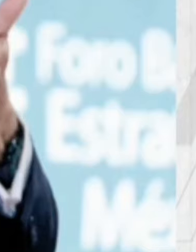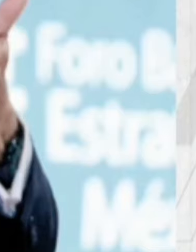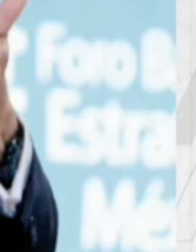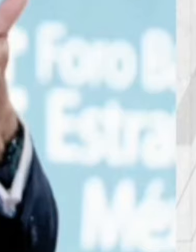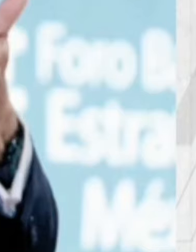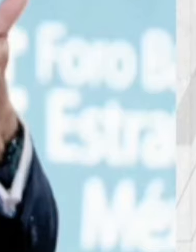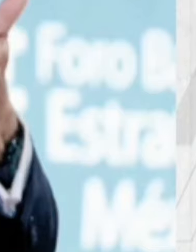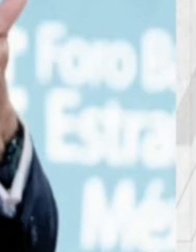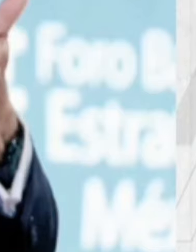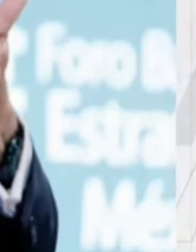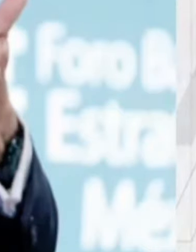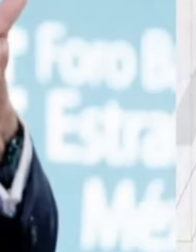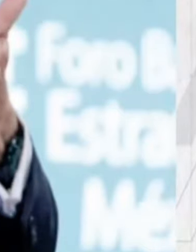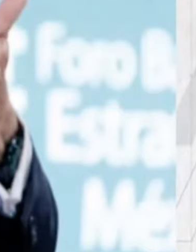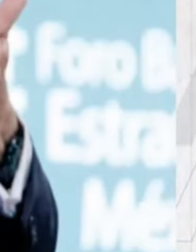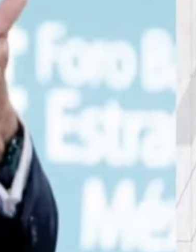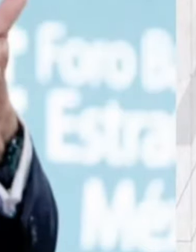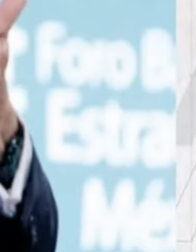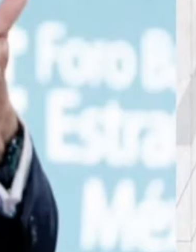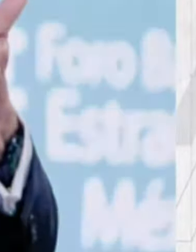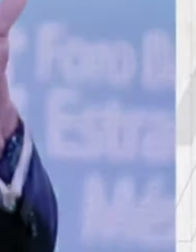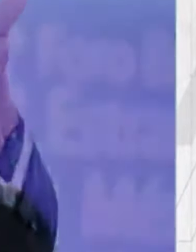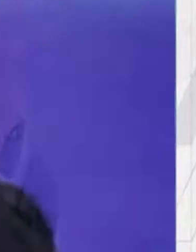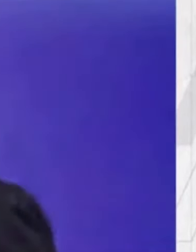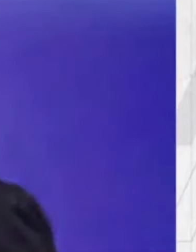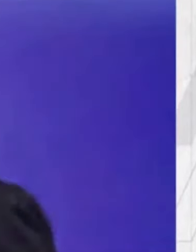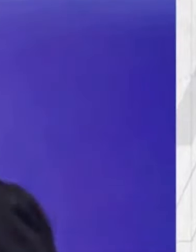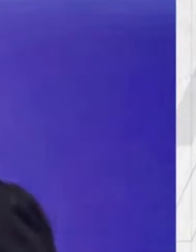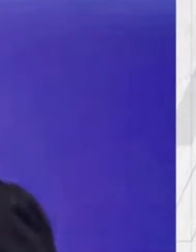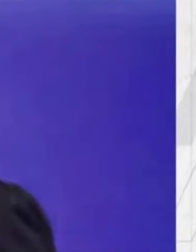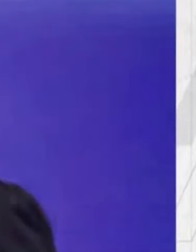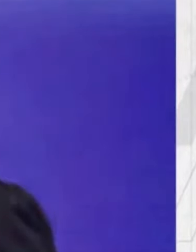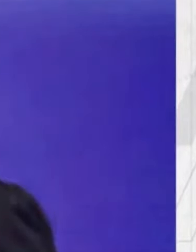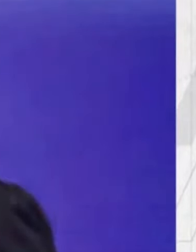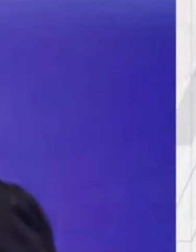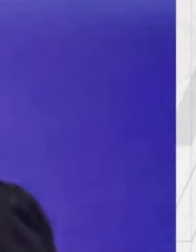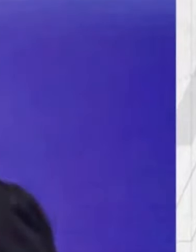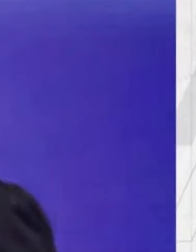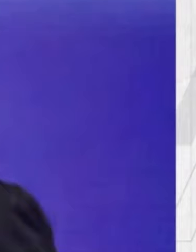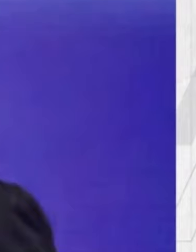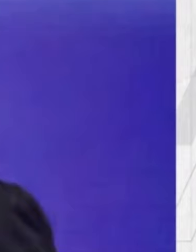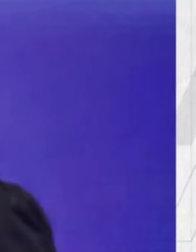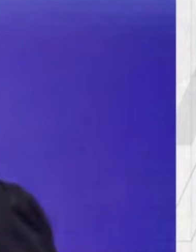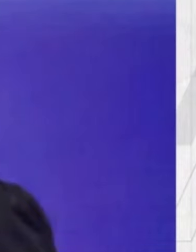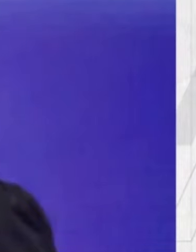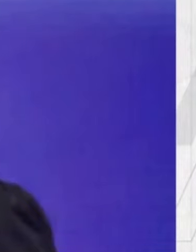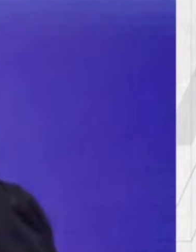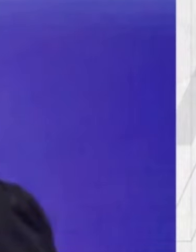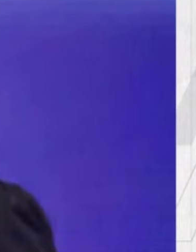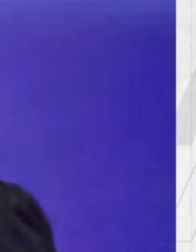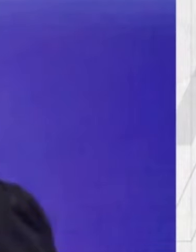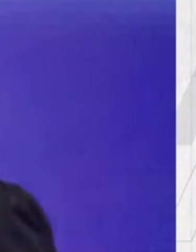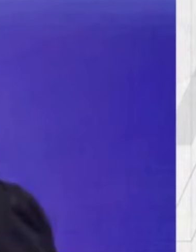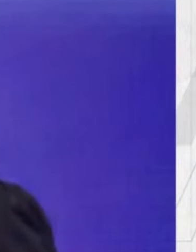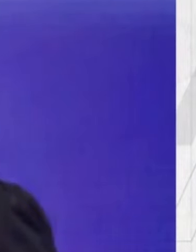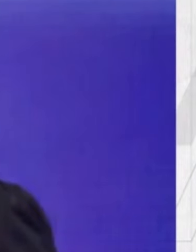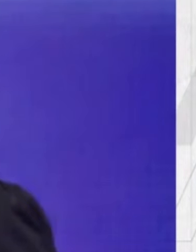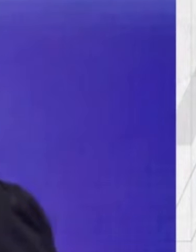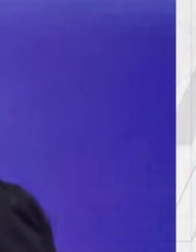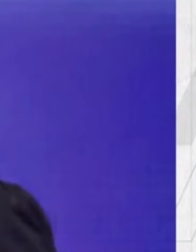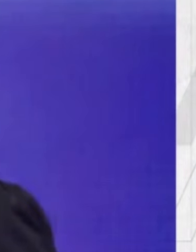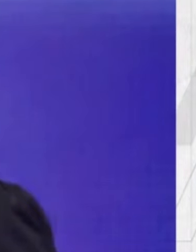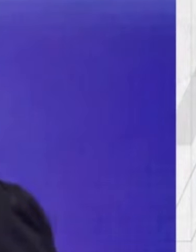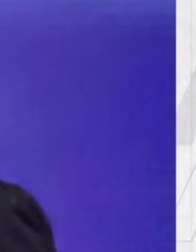Y hoy está en 16.35, casi 9 pesos